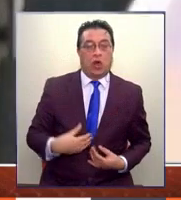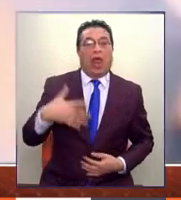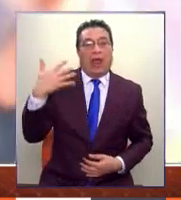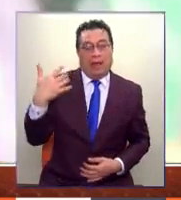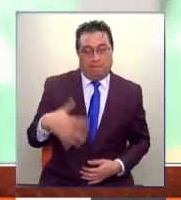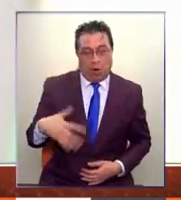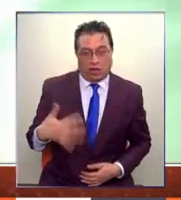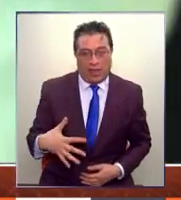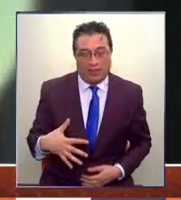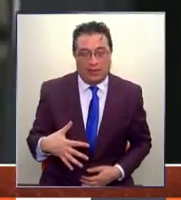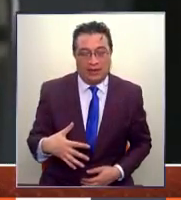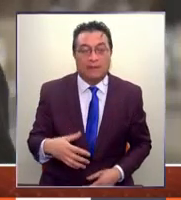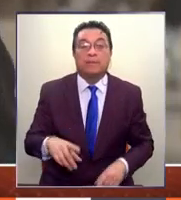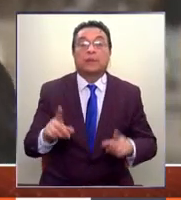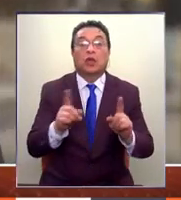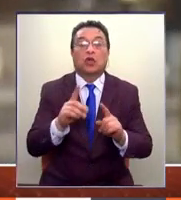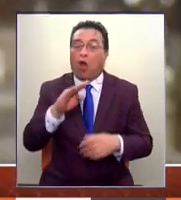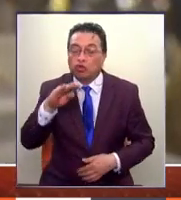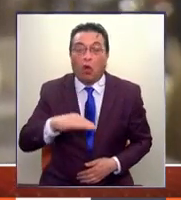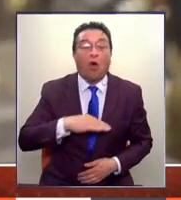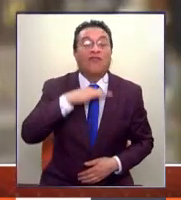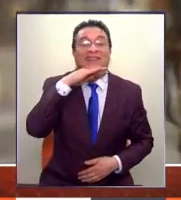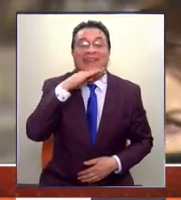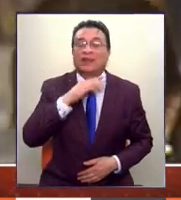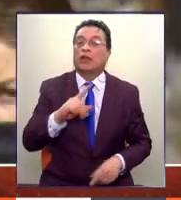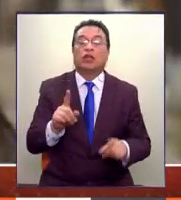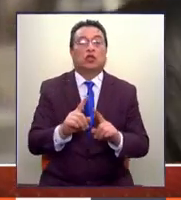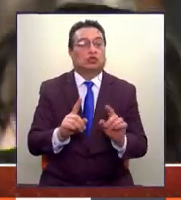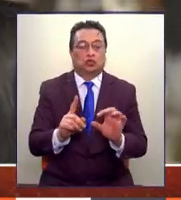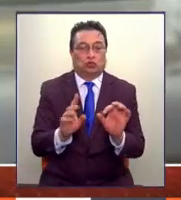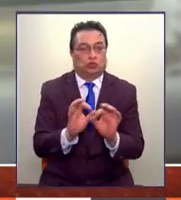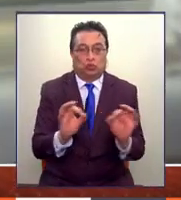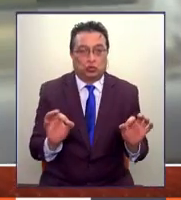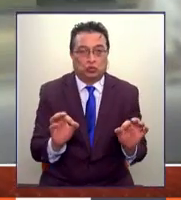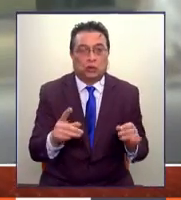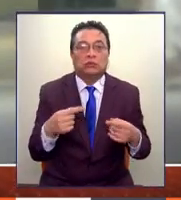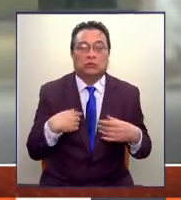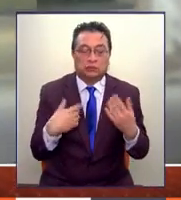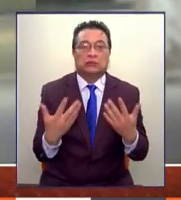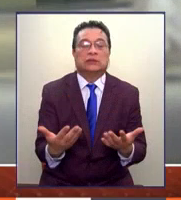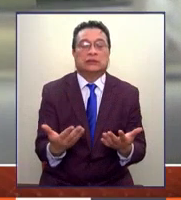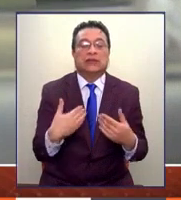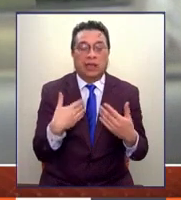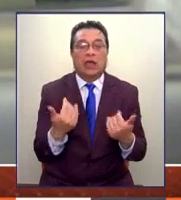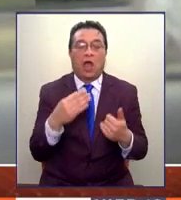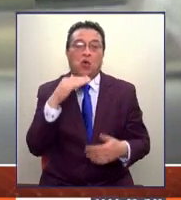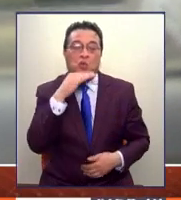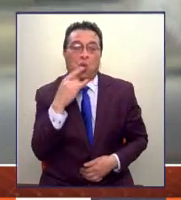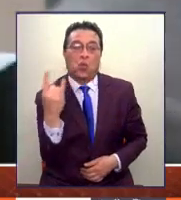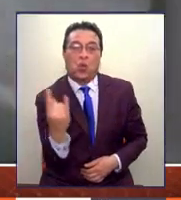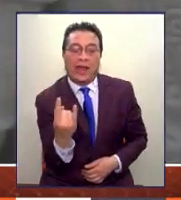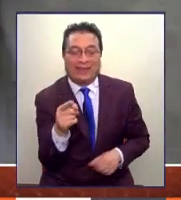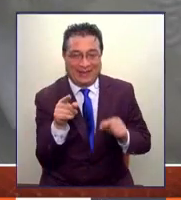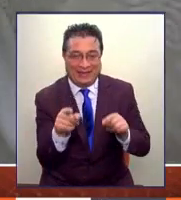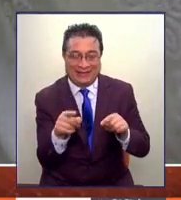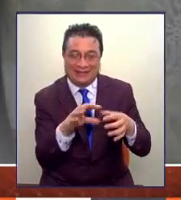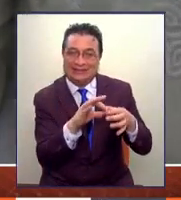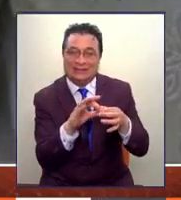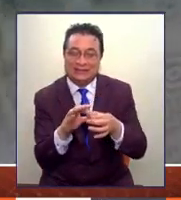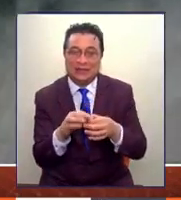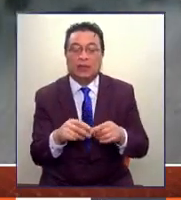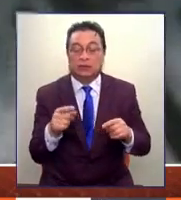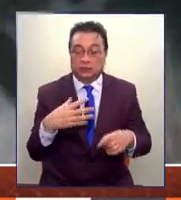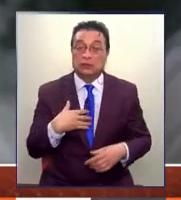insisto, no serán nunca suficientes, pero entendemos la celeridad, la urgencia que tienen y en eso estamos con todo. Y quiero